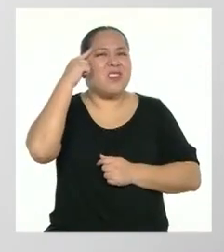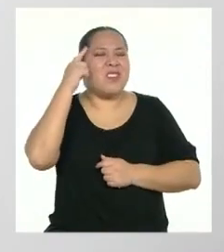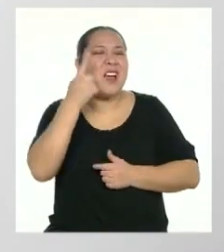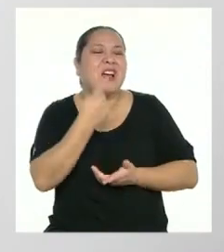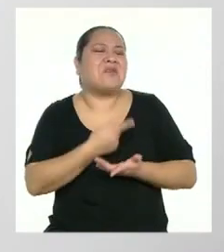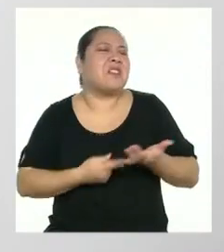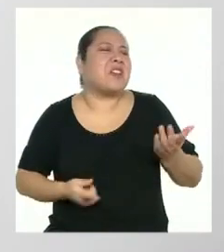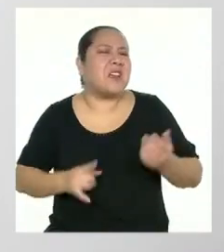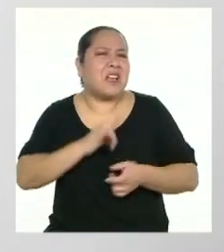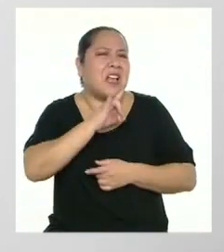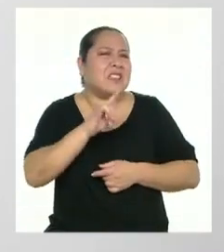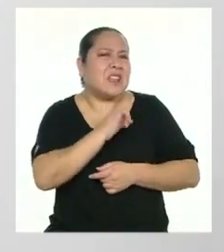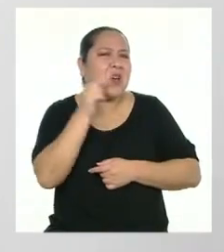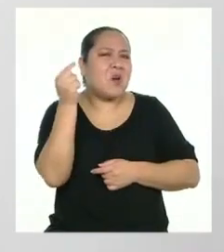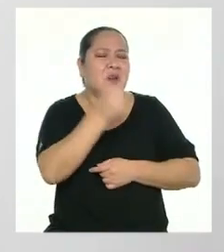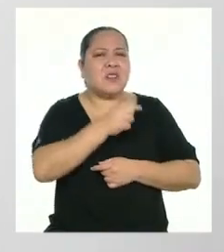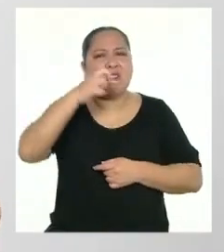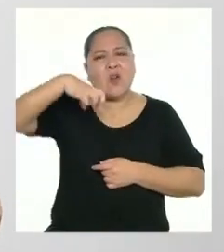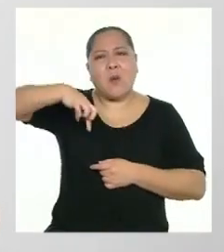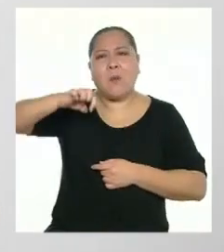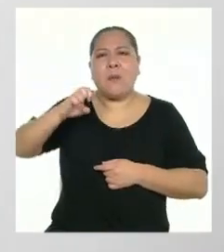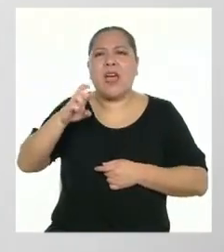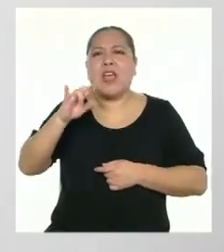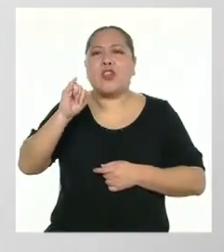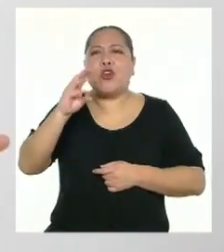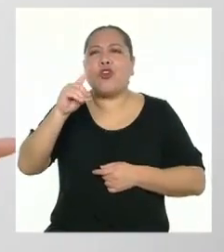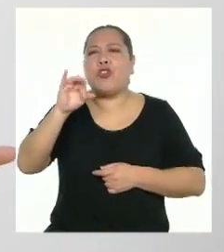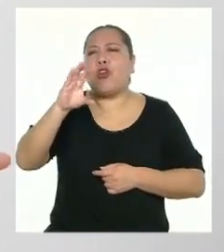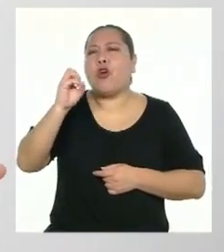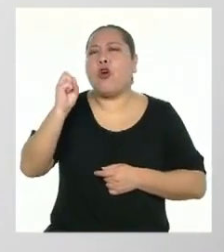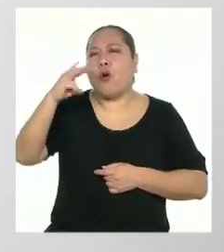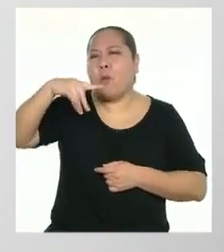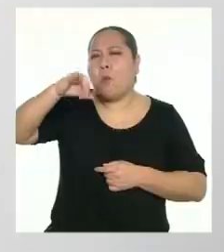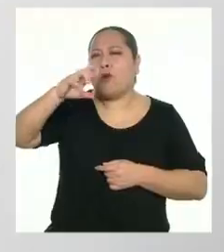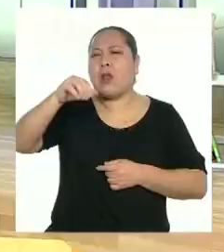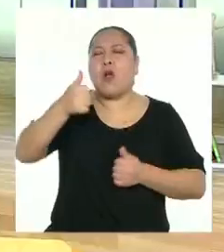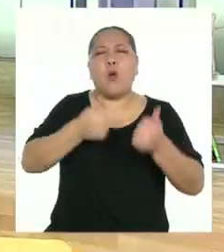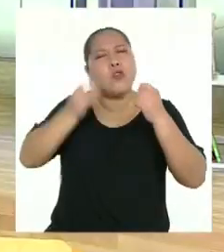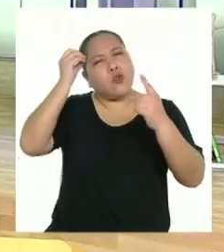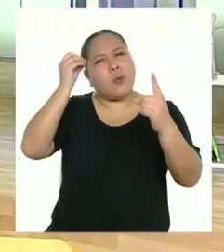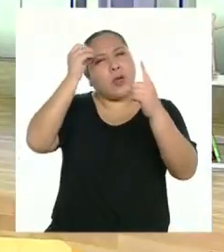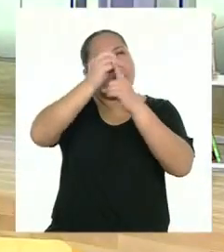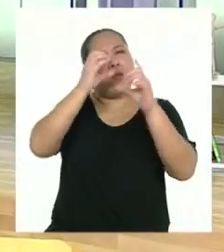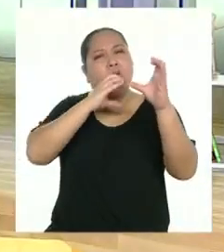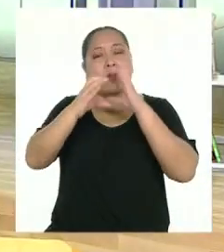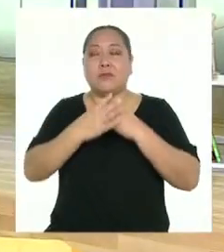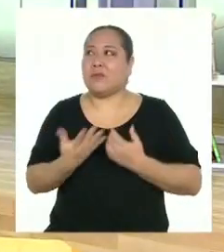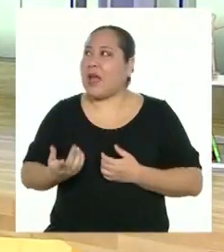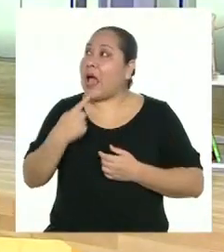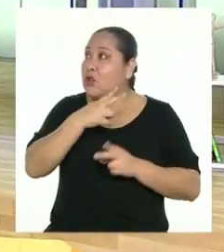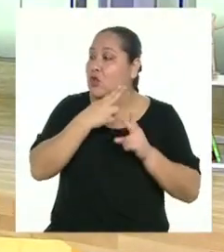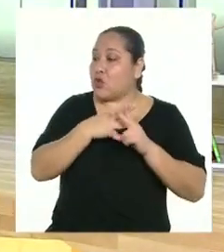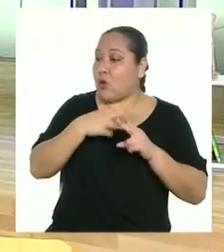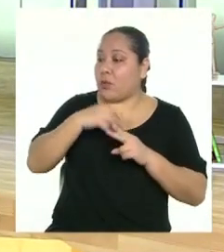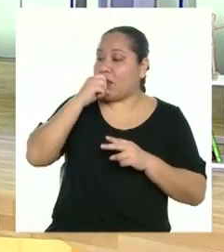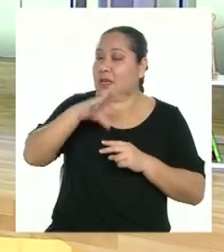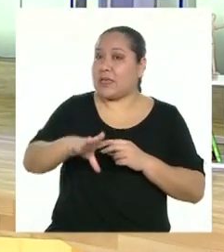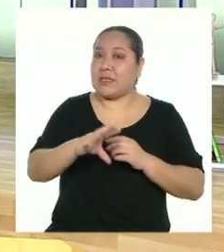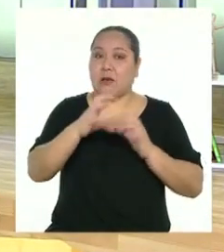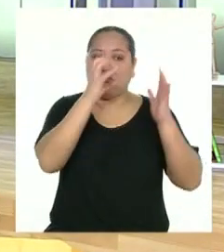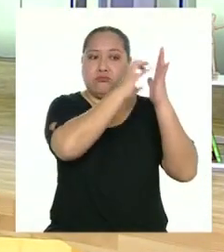utiliza un periódico mural? ¿Cuál es su propósito comunicativo? Como su nombre lo dice, era una